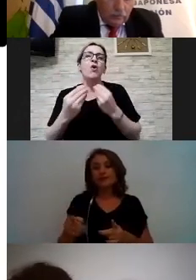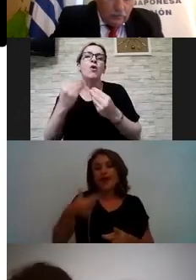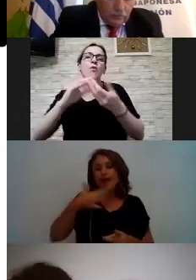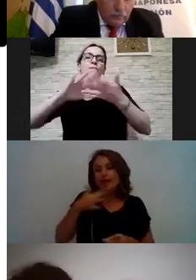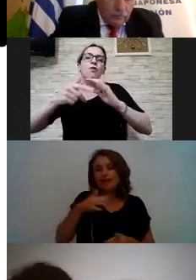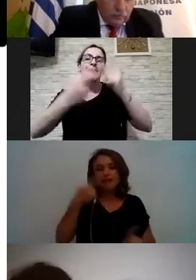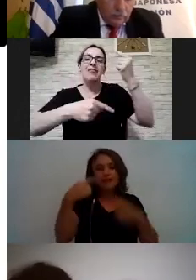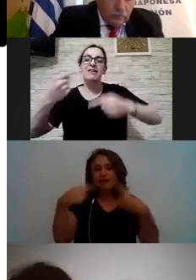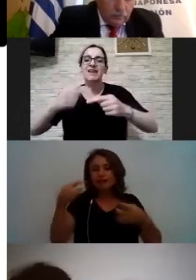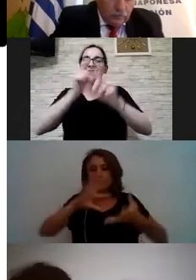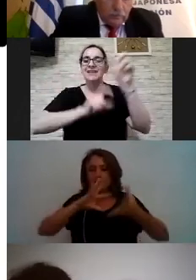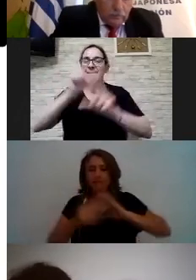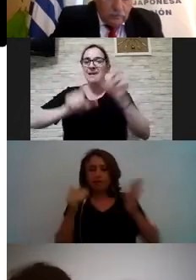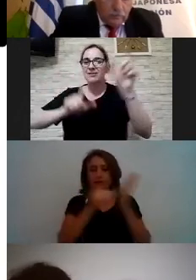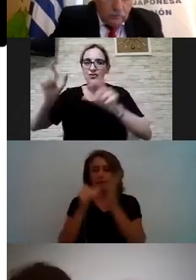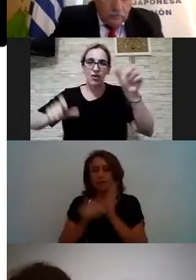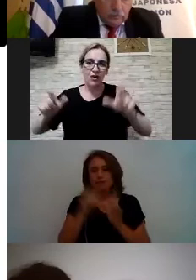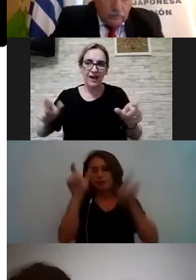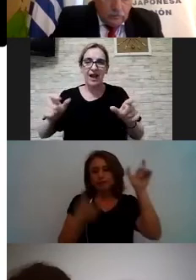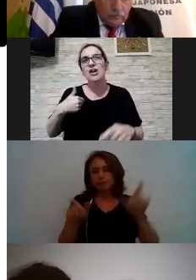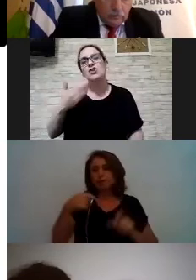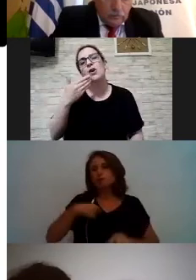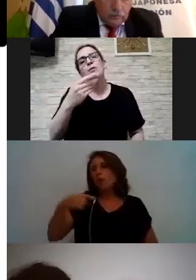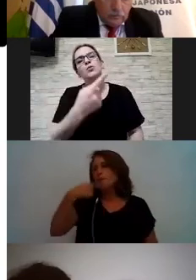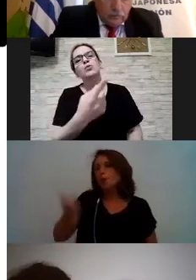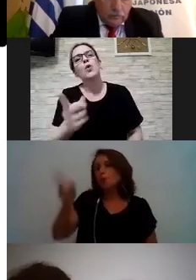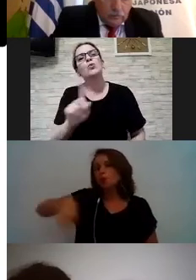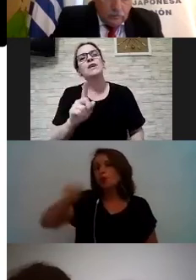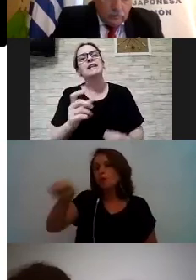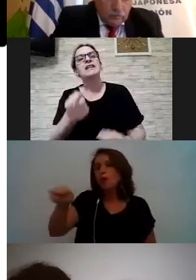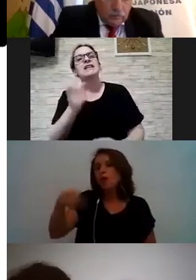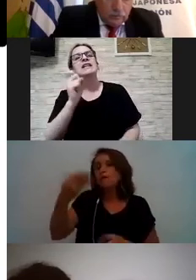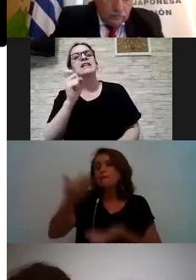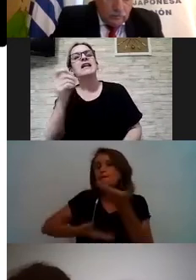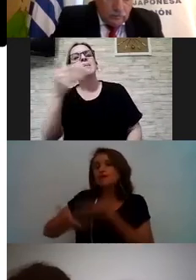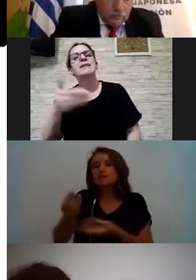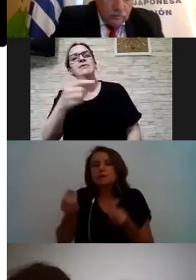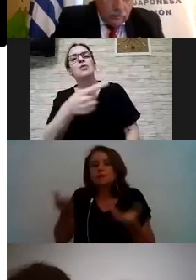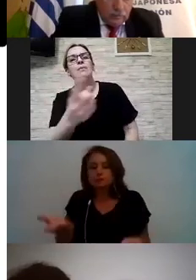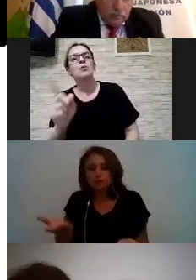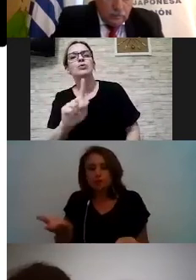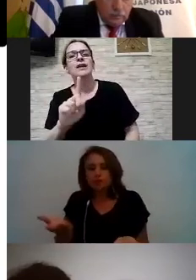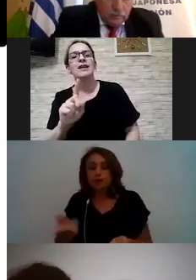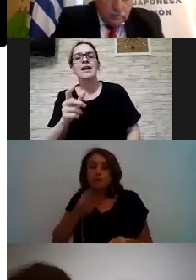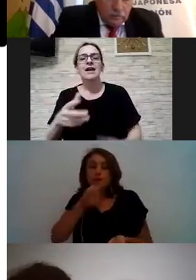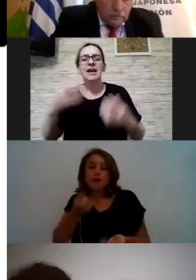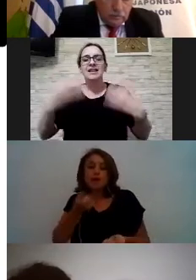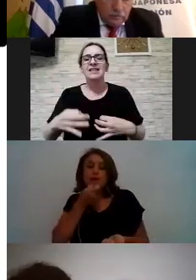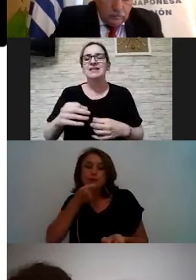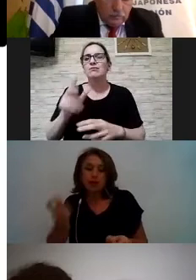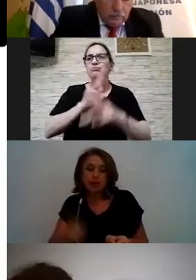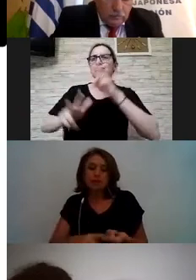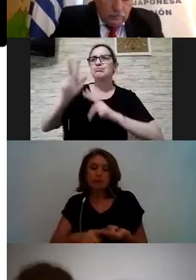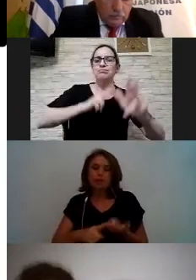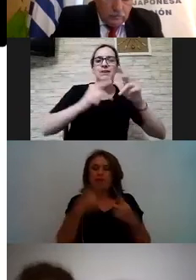personas, ¿no? Quizás, si yo les pregunto a ustedes ahora, bueno, ¿qué es participación para ustedes? La palabra puede significar cosas muy